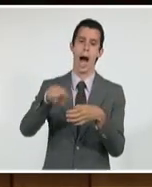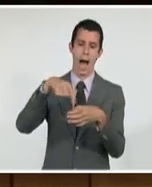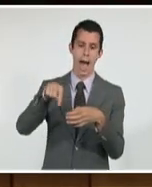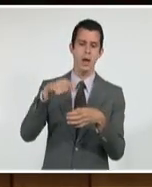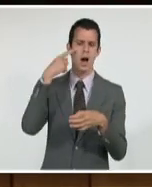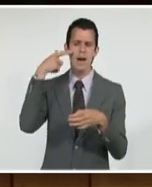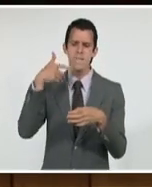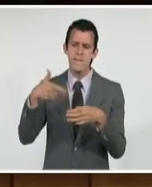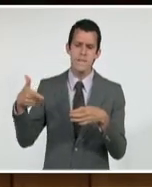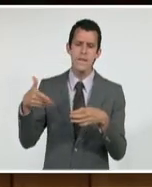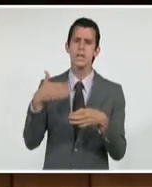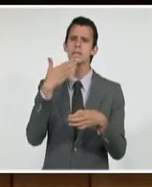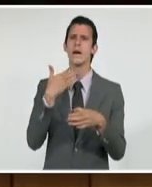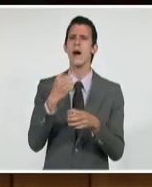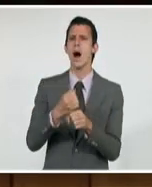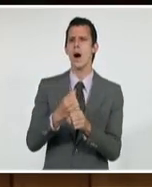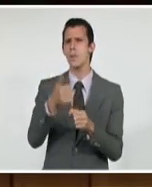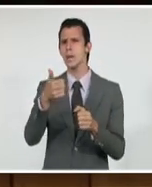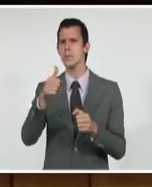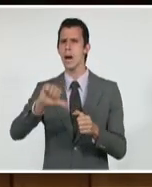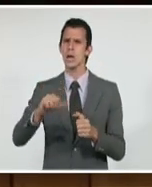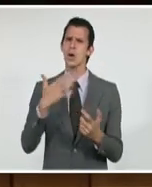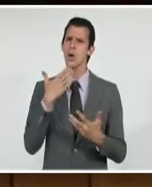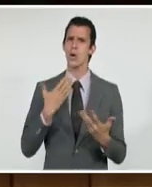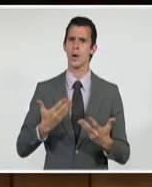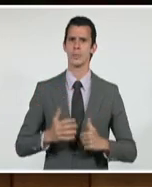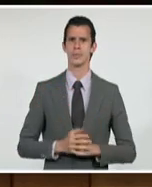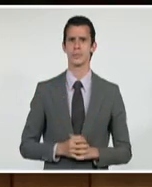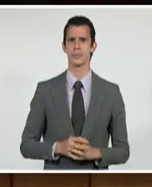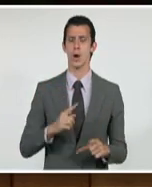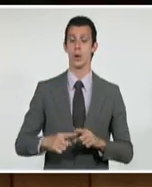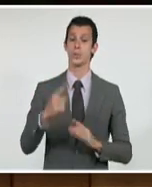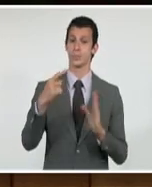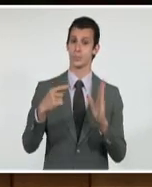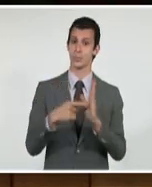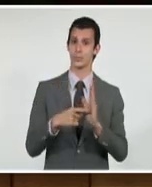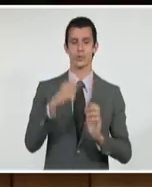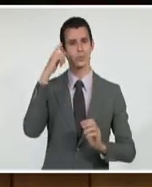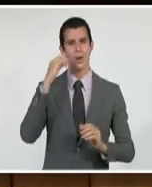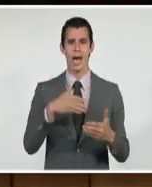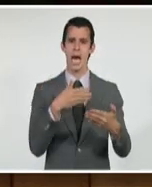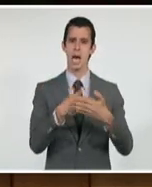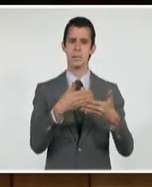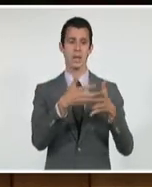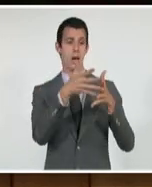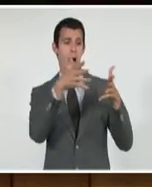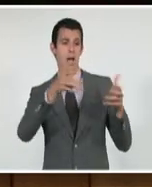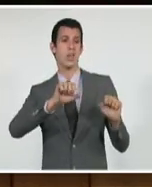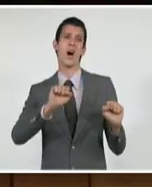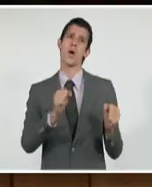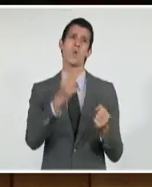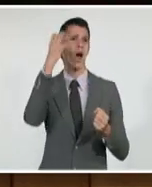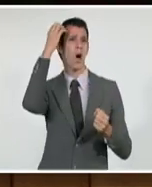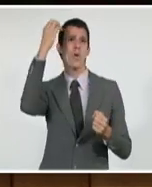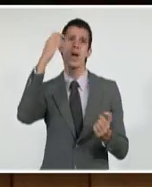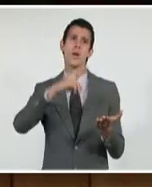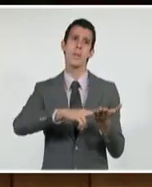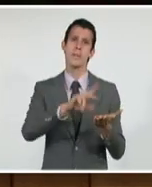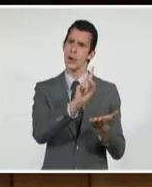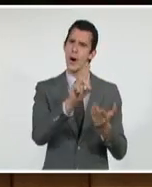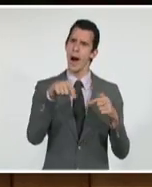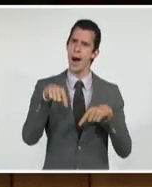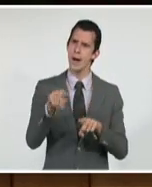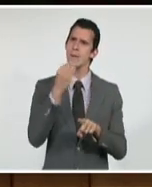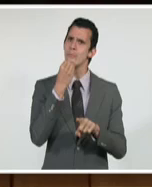avanzado en los estudios de las micro, pequeñas y medianas empresas, para lo cual se aprobó la